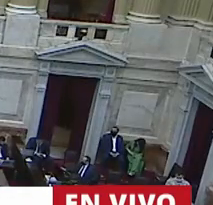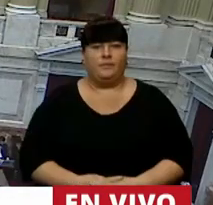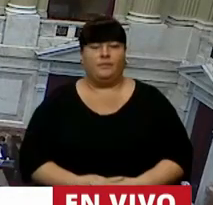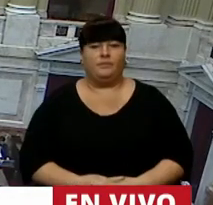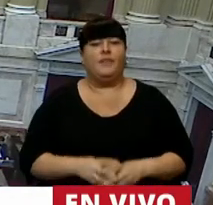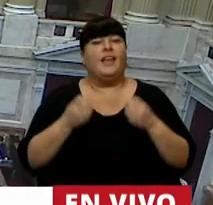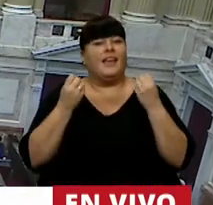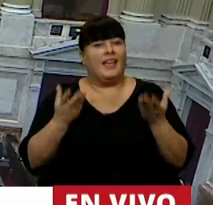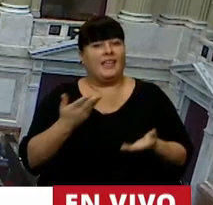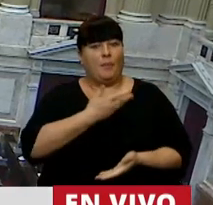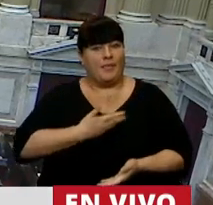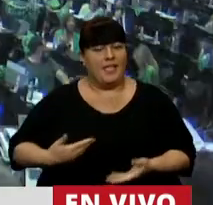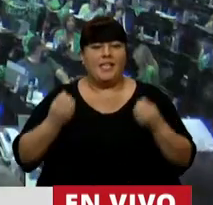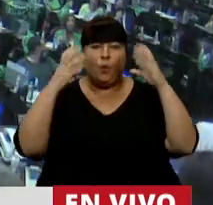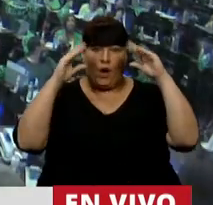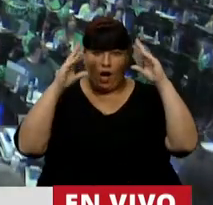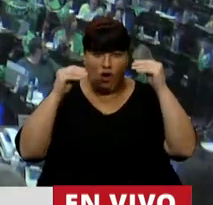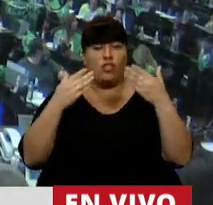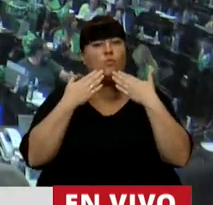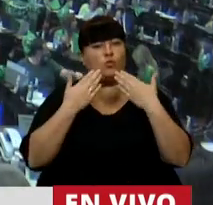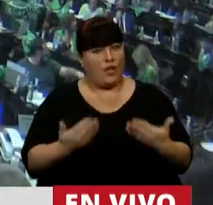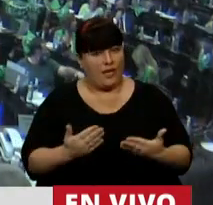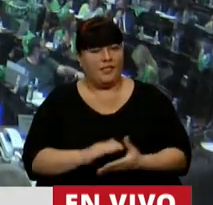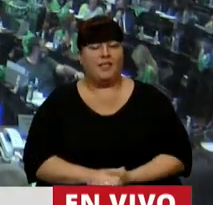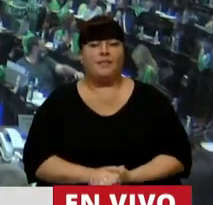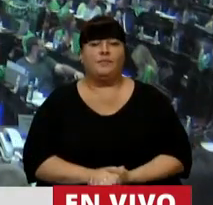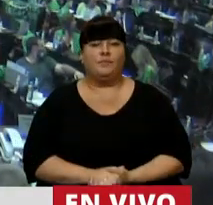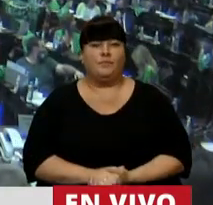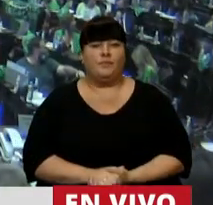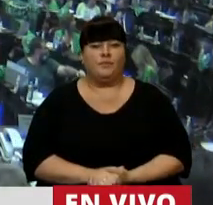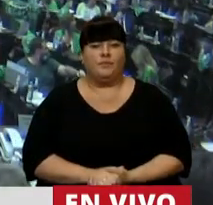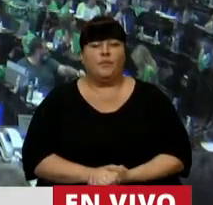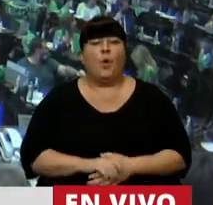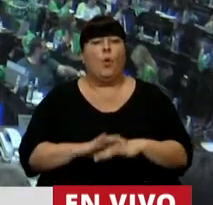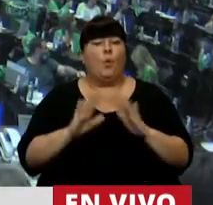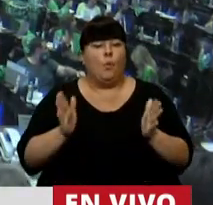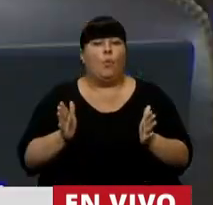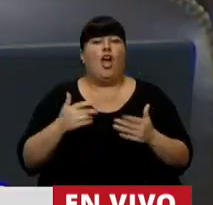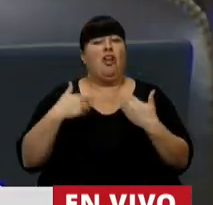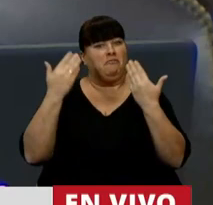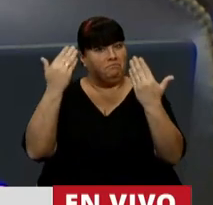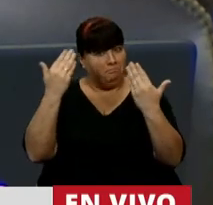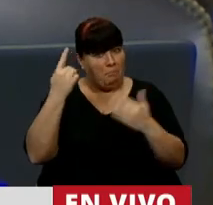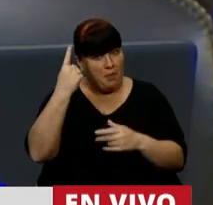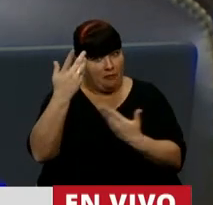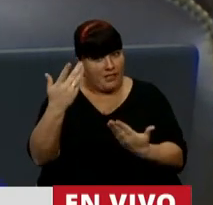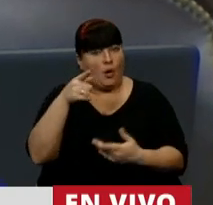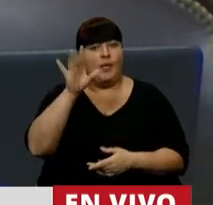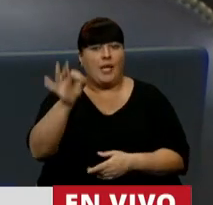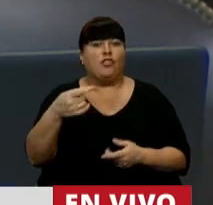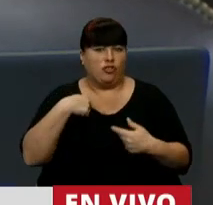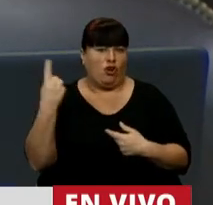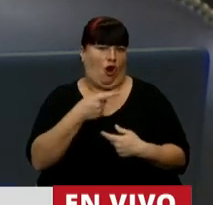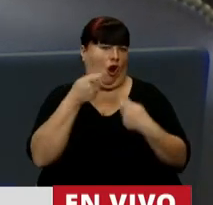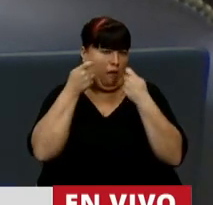¿Qué tal, Presidente? Buenas noches, muchas gracias. Bueno, lo felicito primero, sepa que